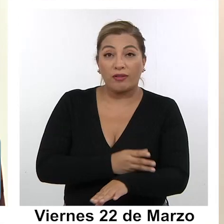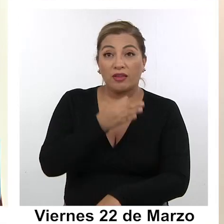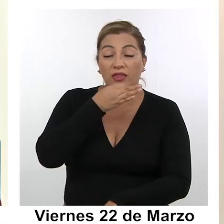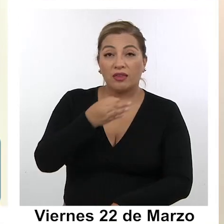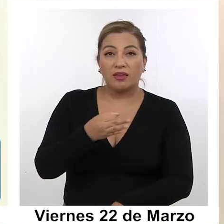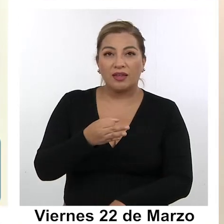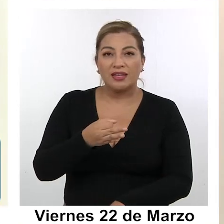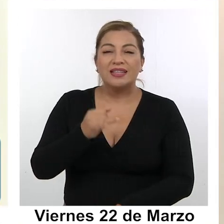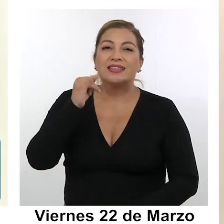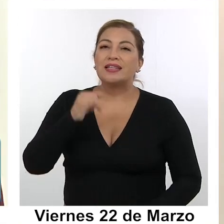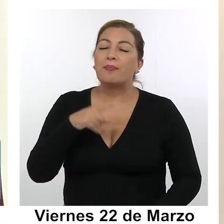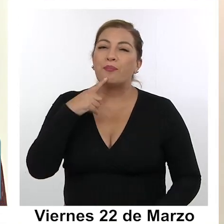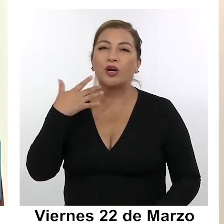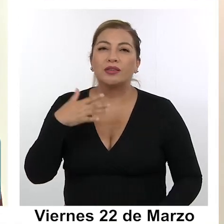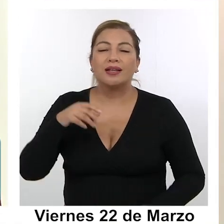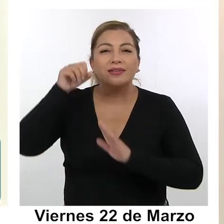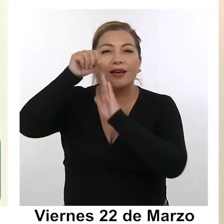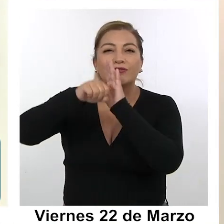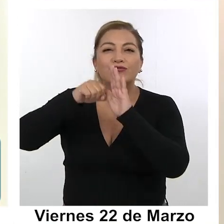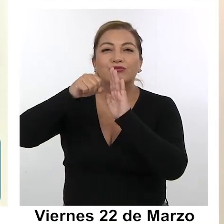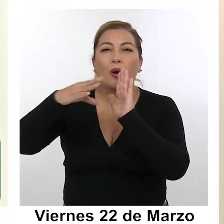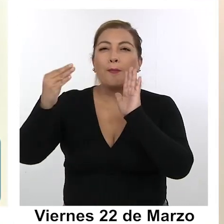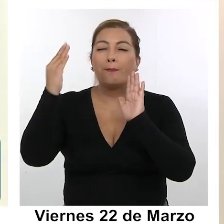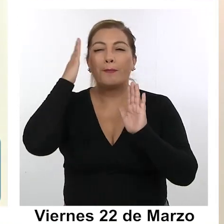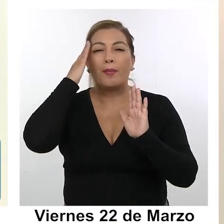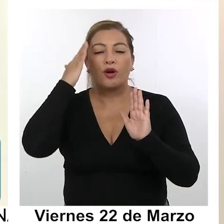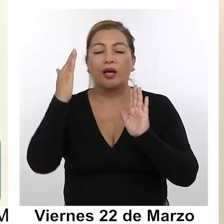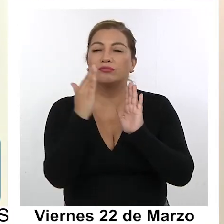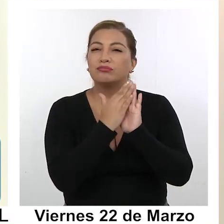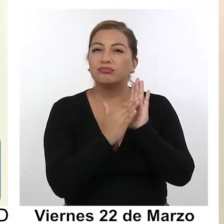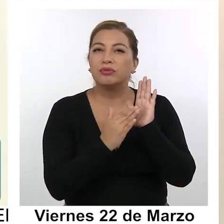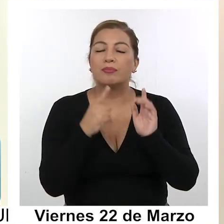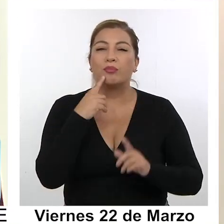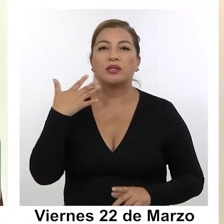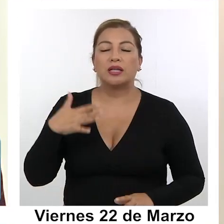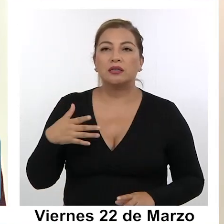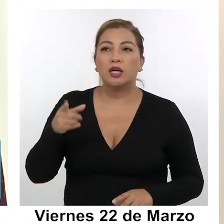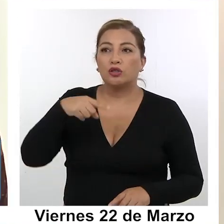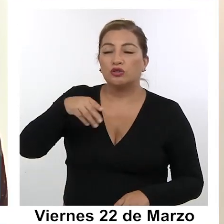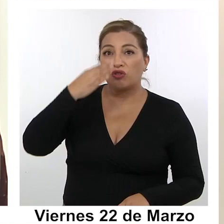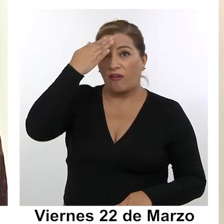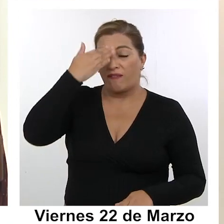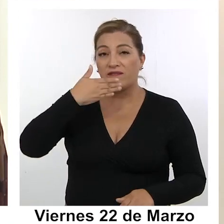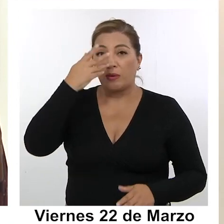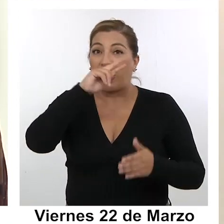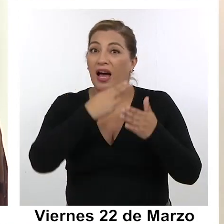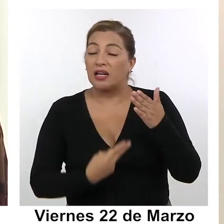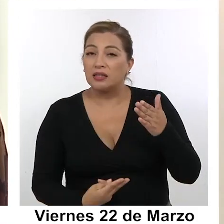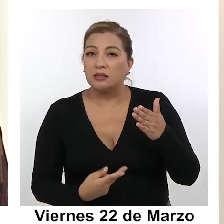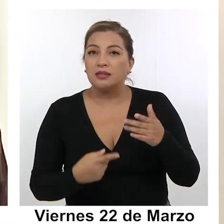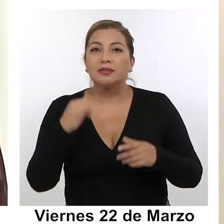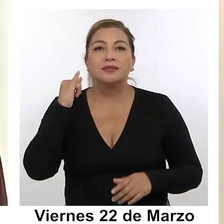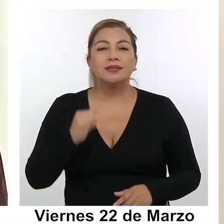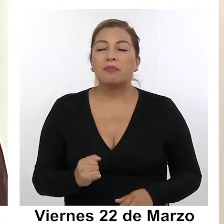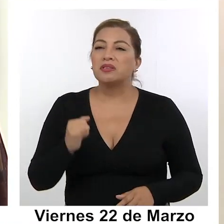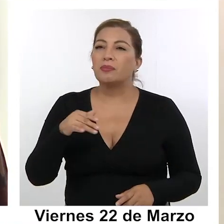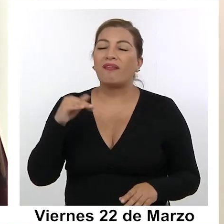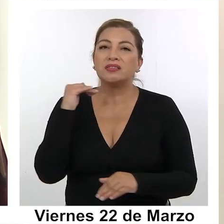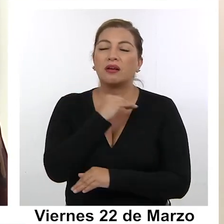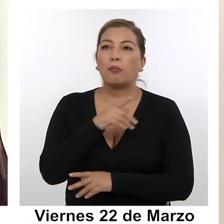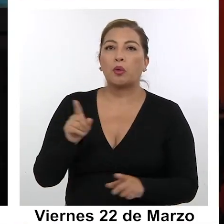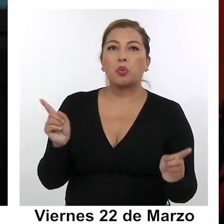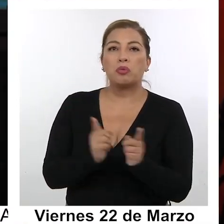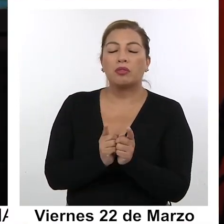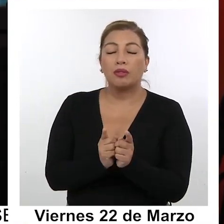registro no hay memoria y es importante registrar lo que hacemos los artistas porque lo que hacemos los artistas siempre es muy fugaz o